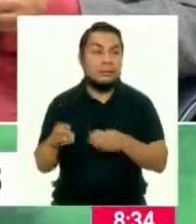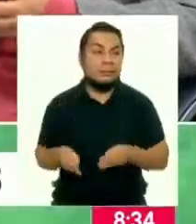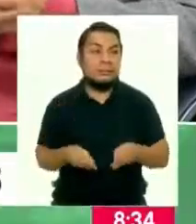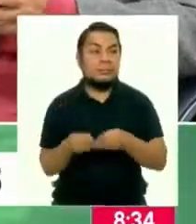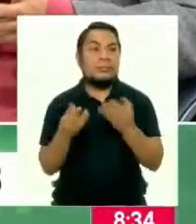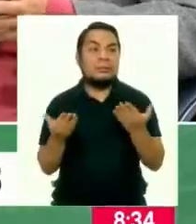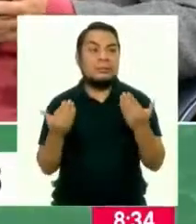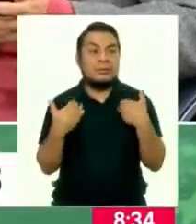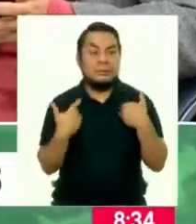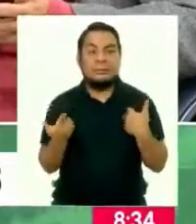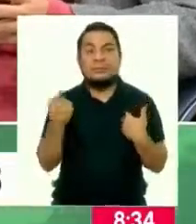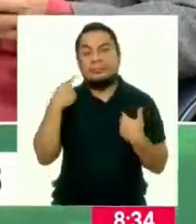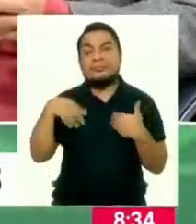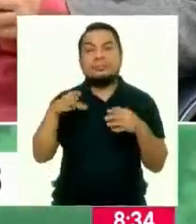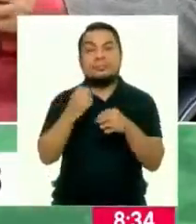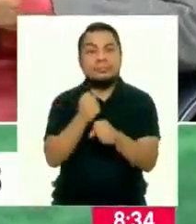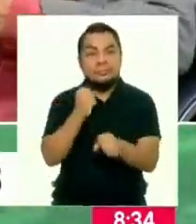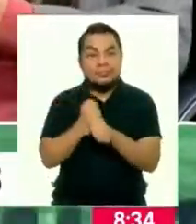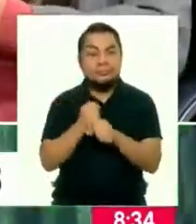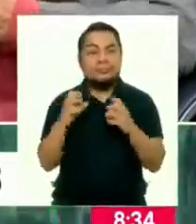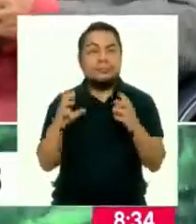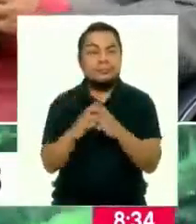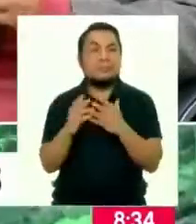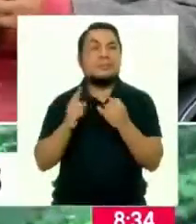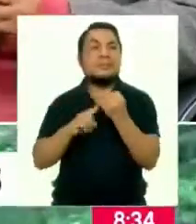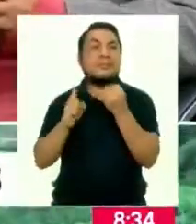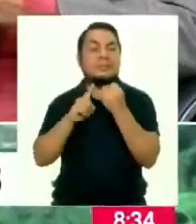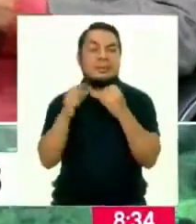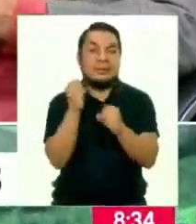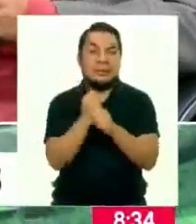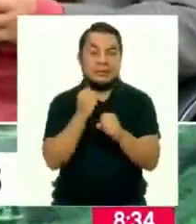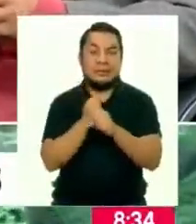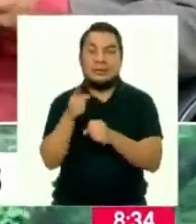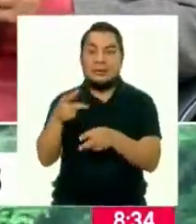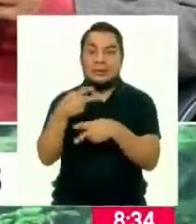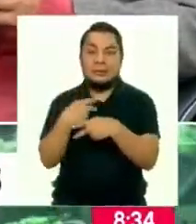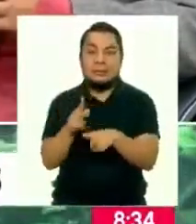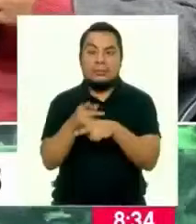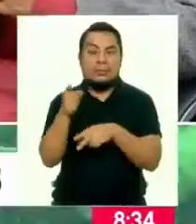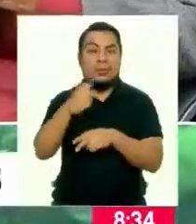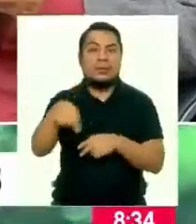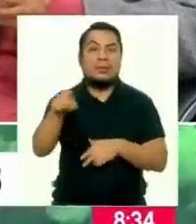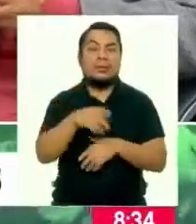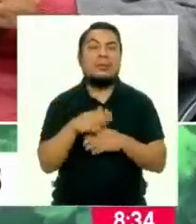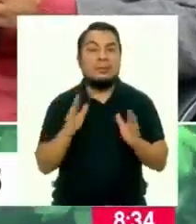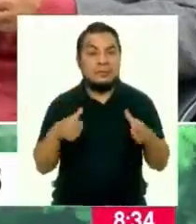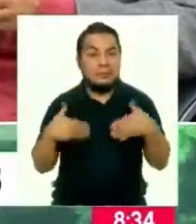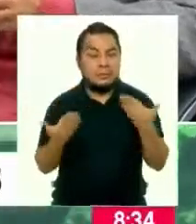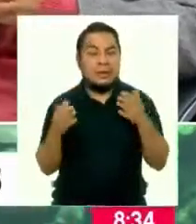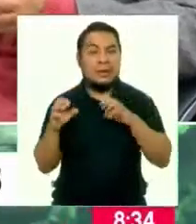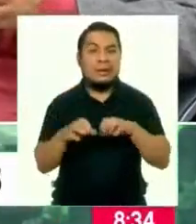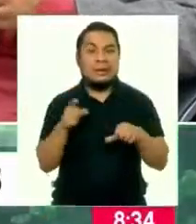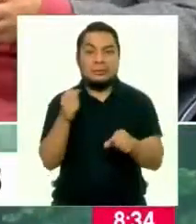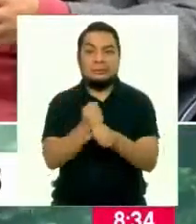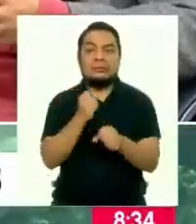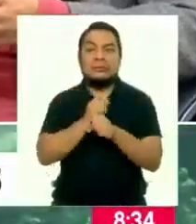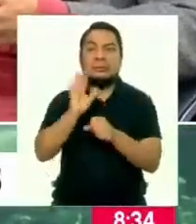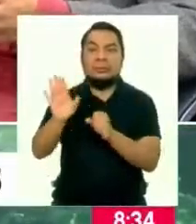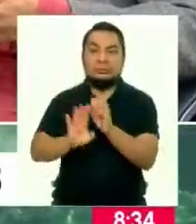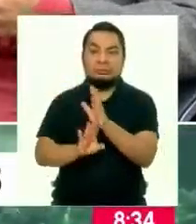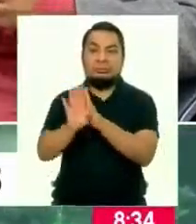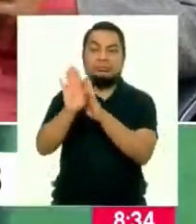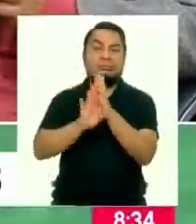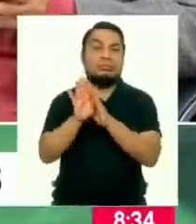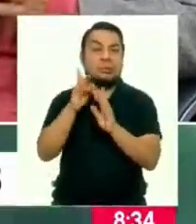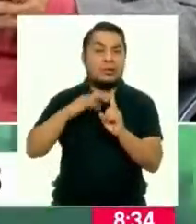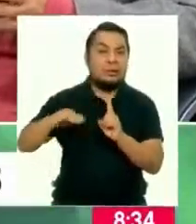de los econegocios, de los bionegocios, que los productores puedan hacer esos negocios sostenibles con